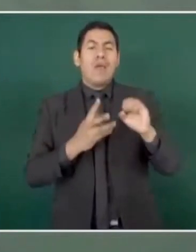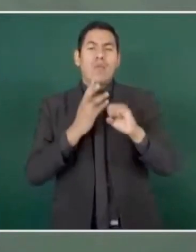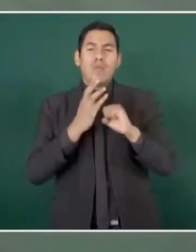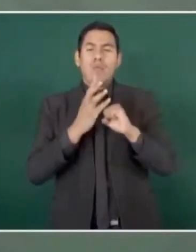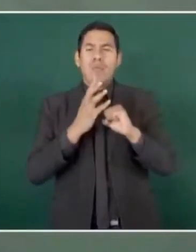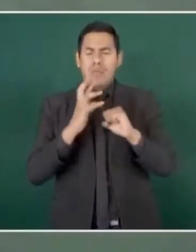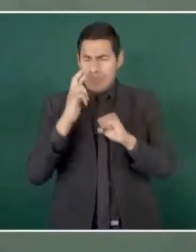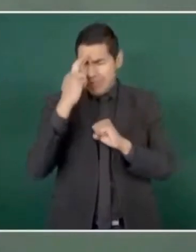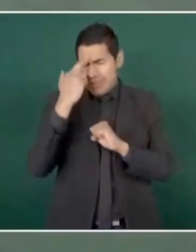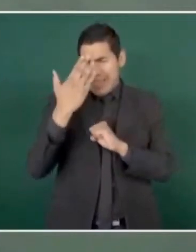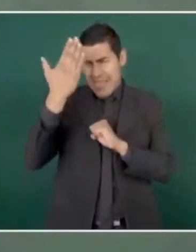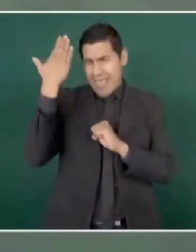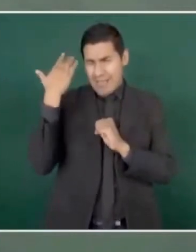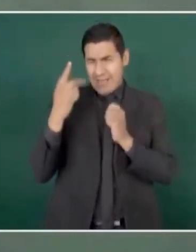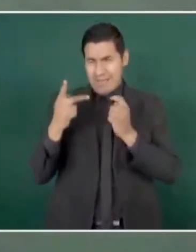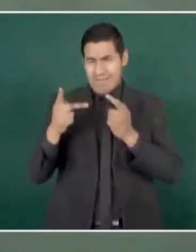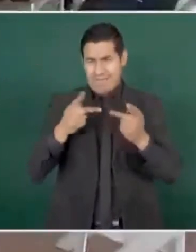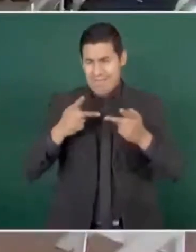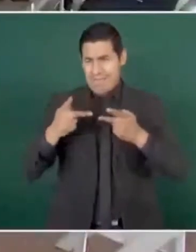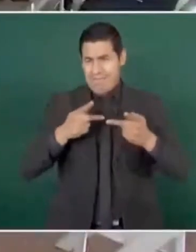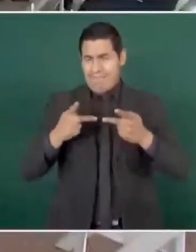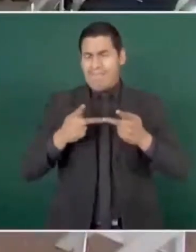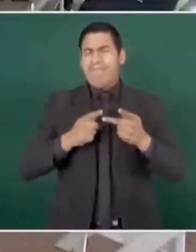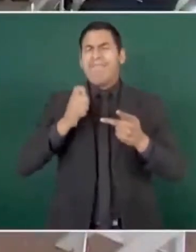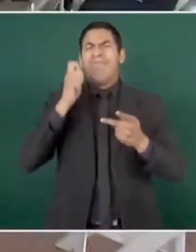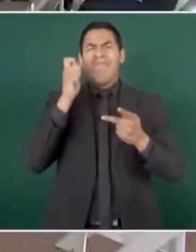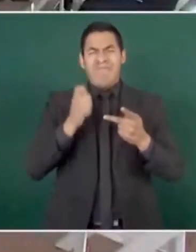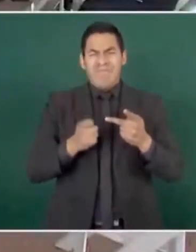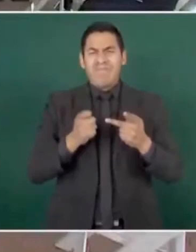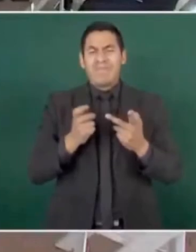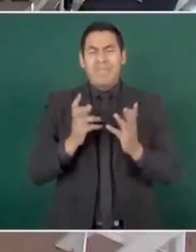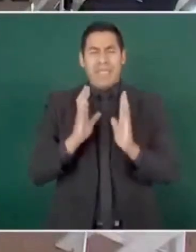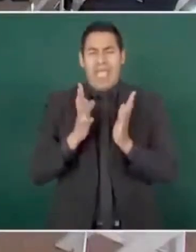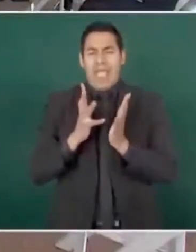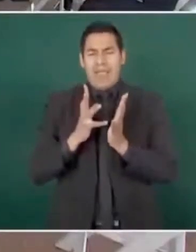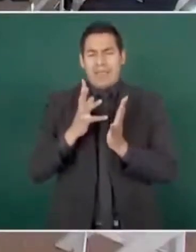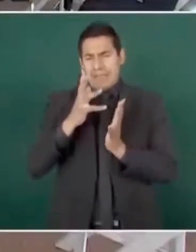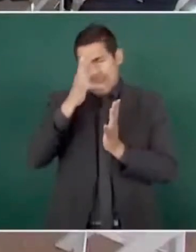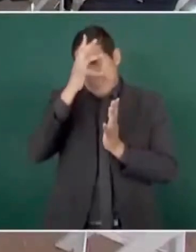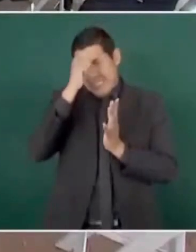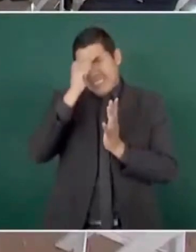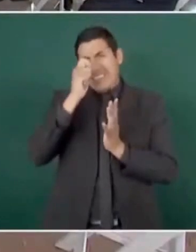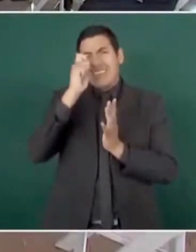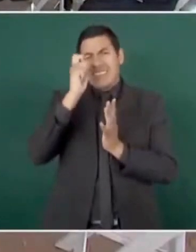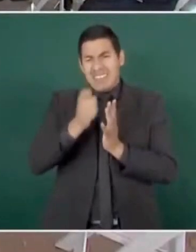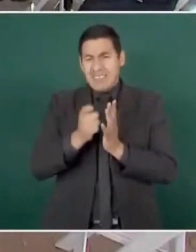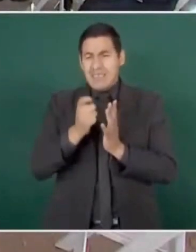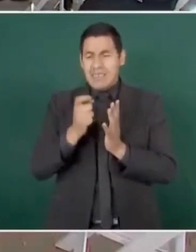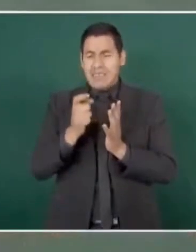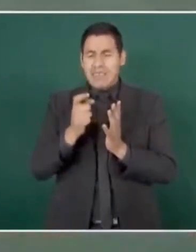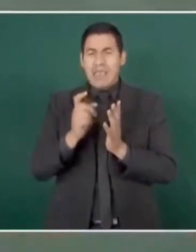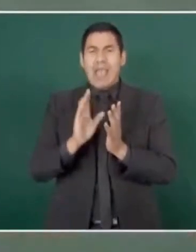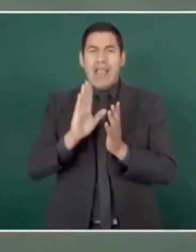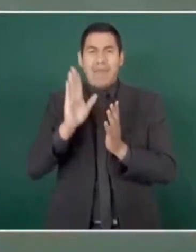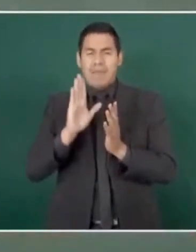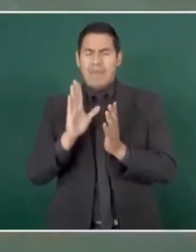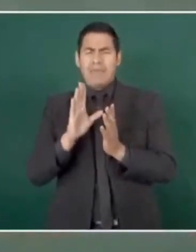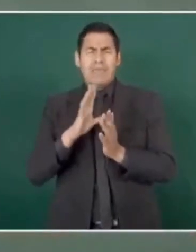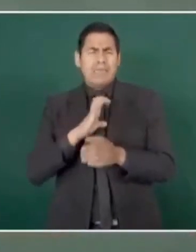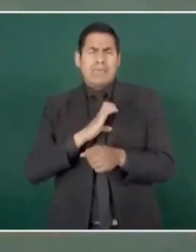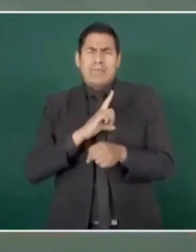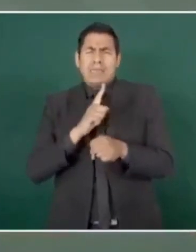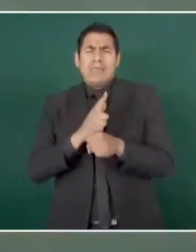se tiene pensado crear una línea de conducción especial